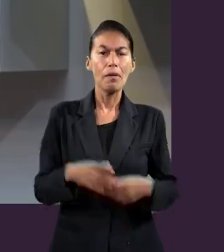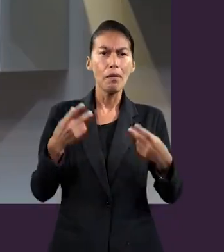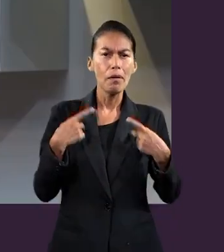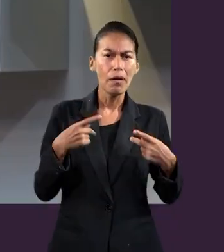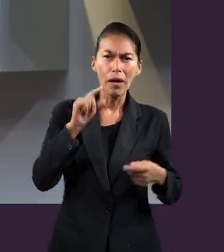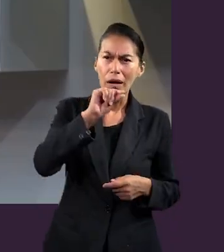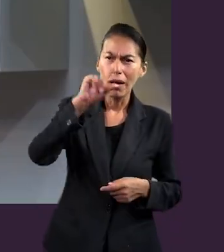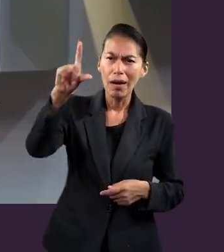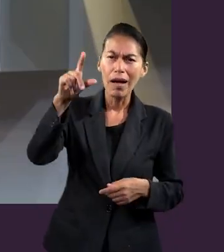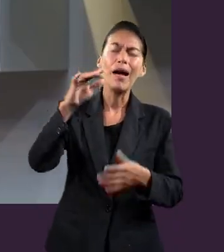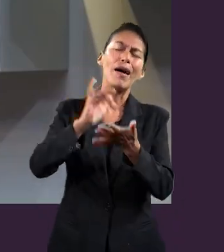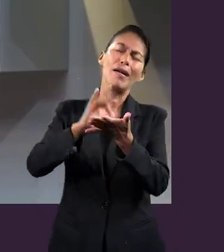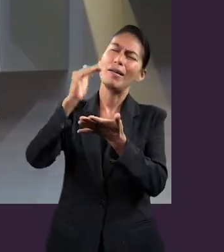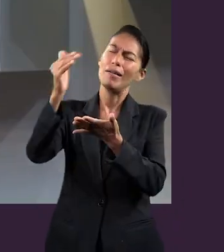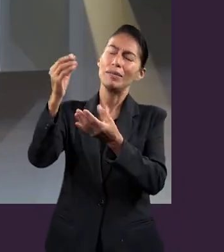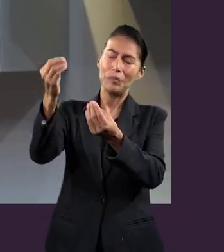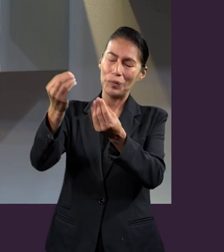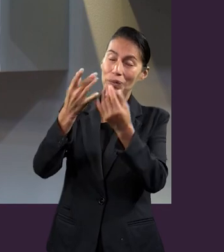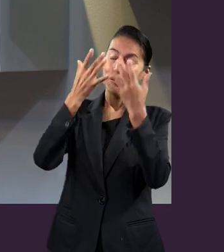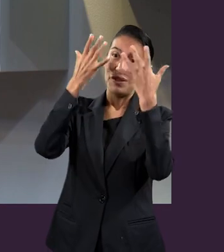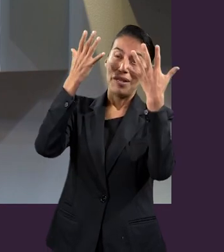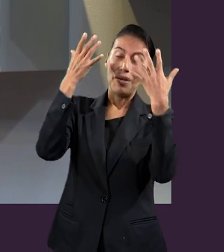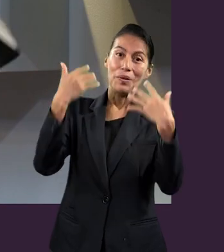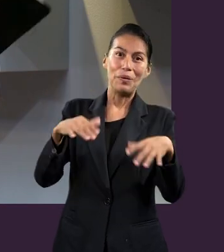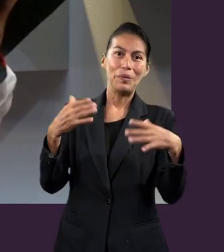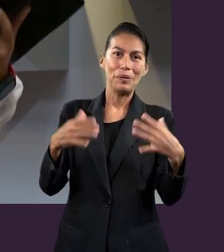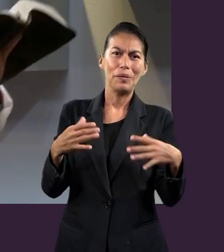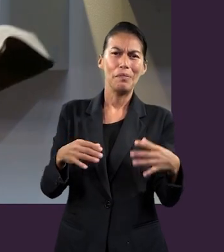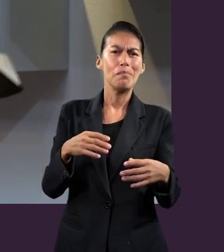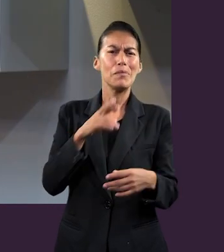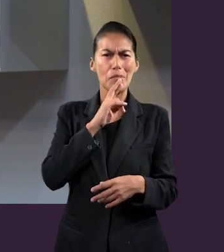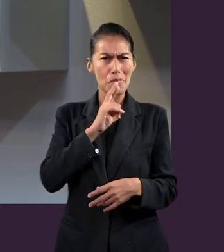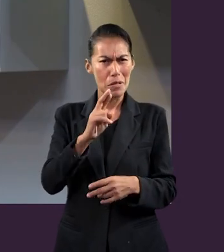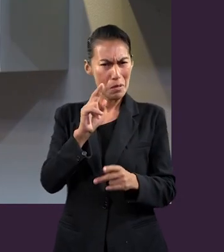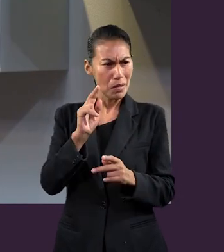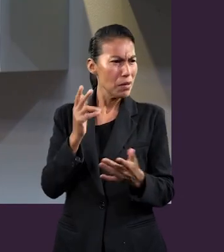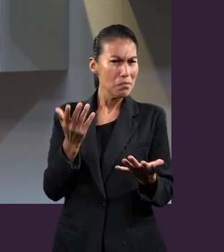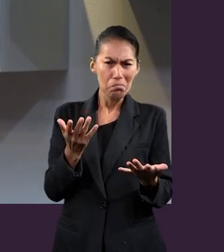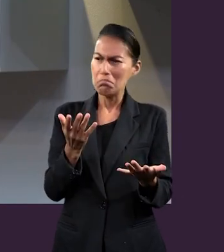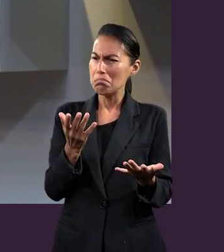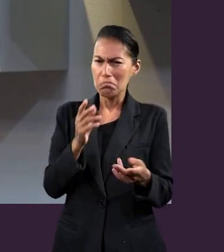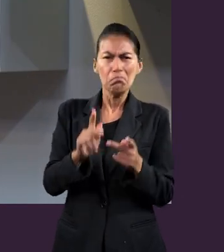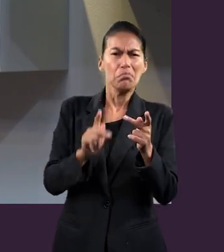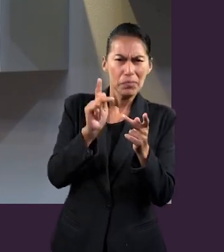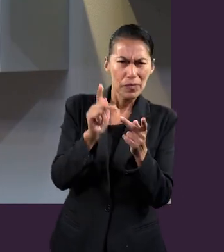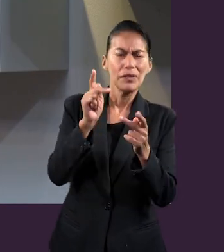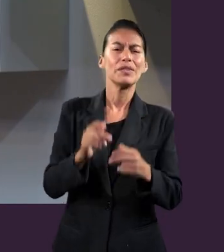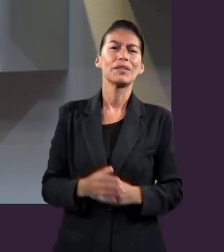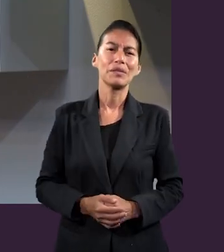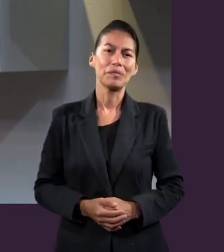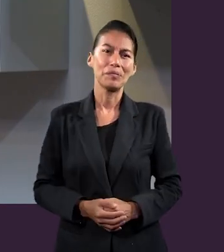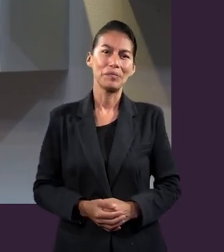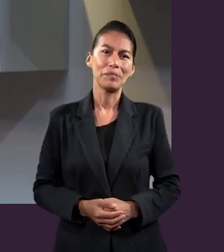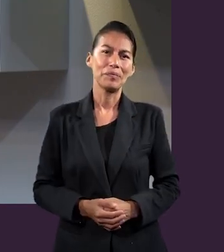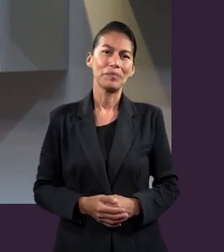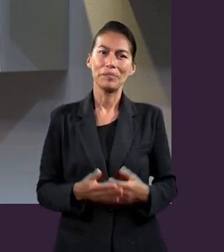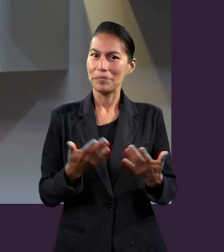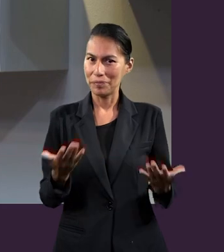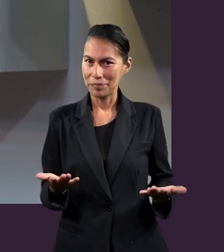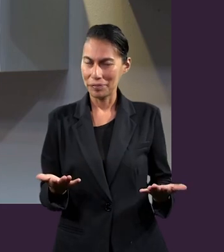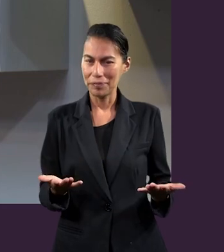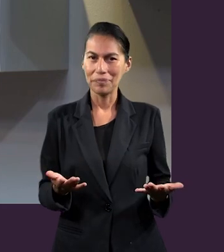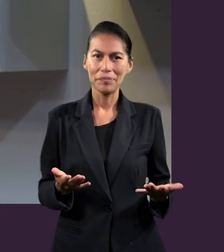Queremos agradecer al experto que nos iluminó con su respuesta tan perfecta.